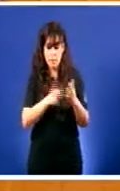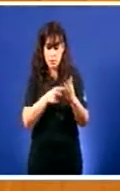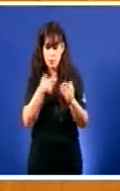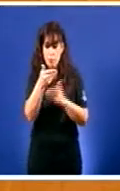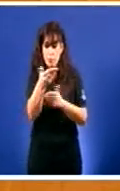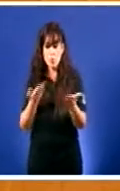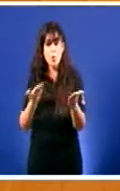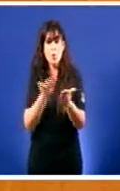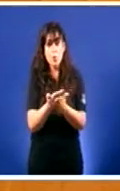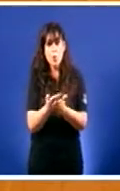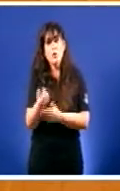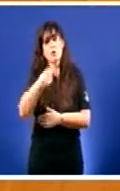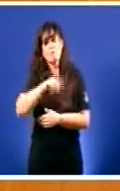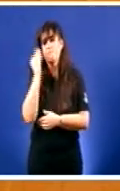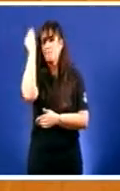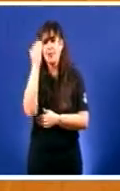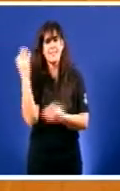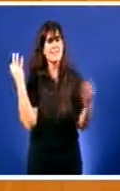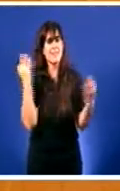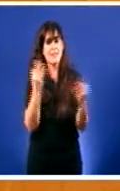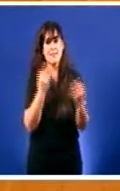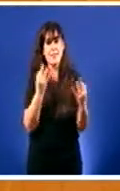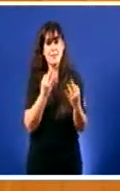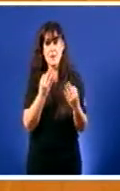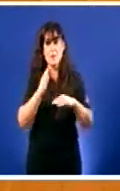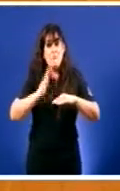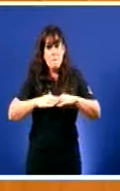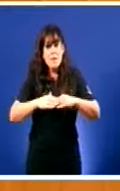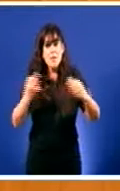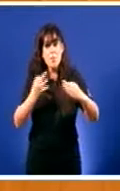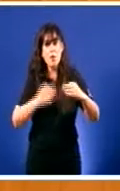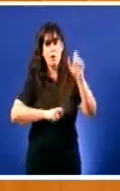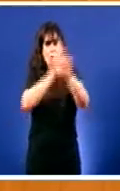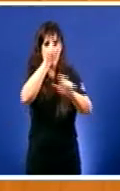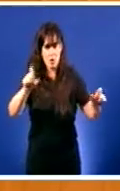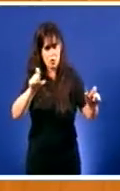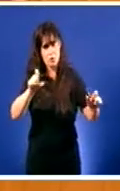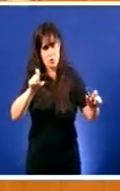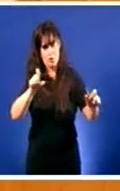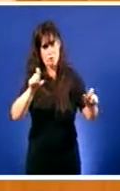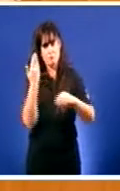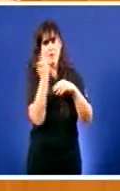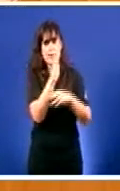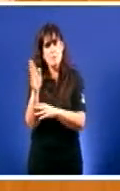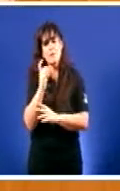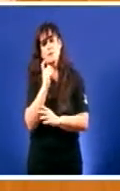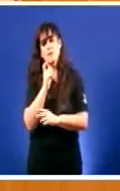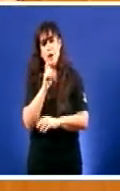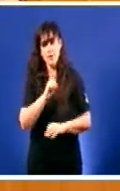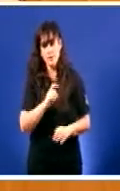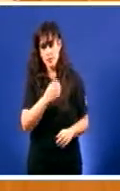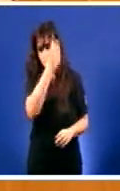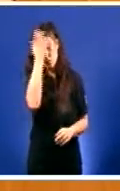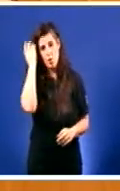E que nos cremos que debería de contar Cando menos Con a comparecencia De representantes De organizacións agrarias Veciñais Ecoloxistas De